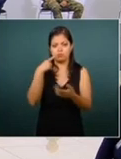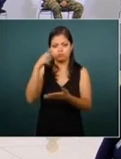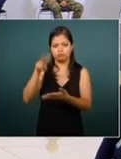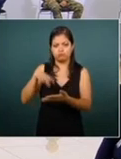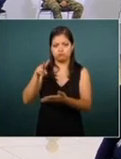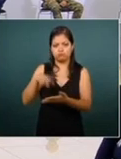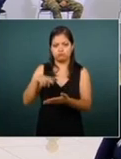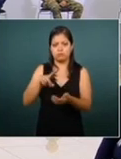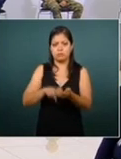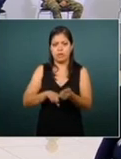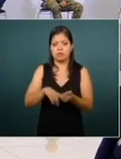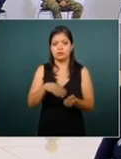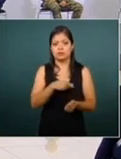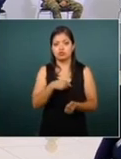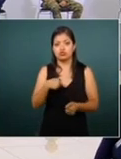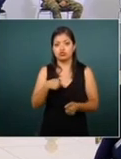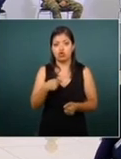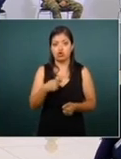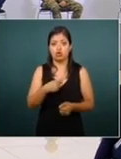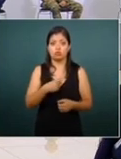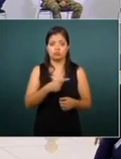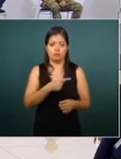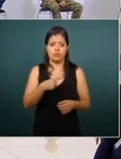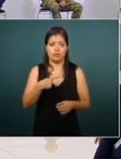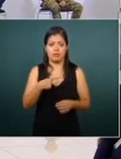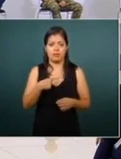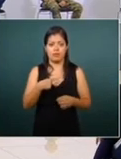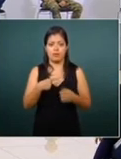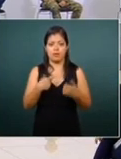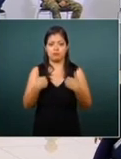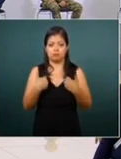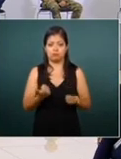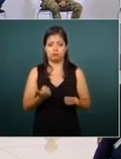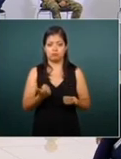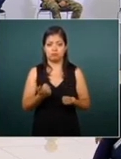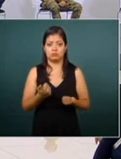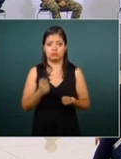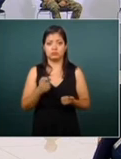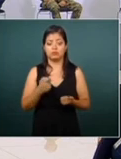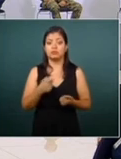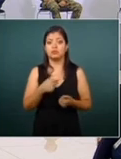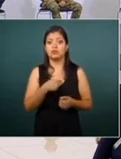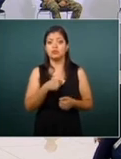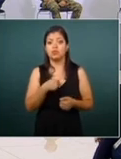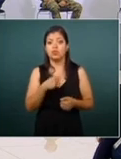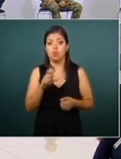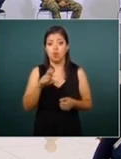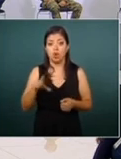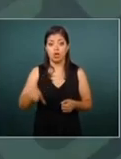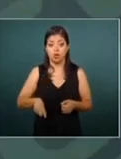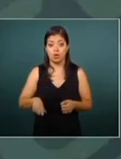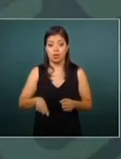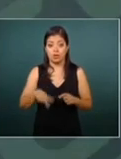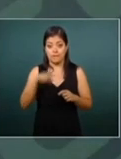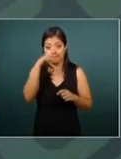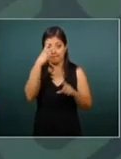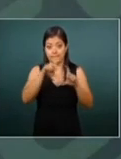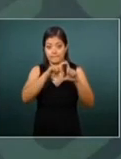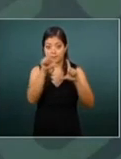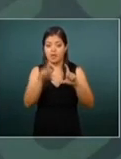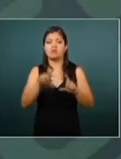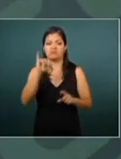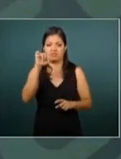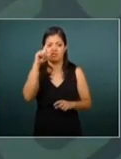las decisiones que sean convenientes nosotros lo que entendemos es que con el gobierno de la república puede haber momentos